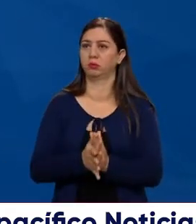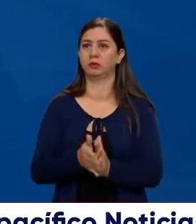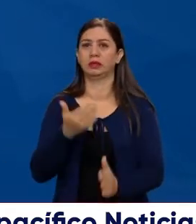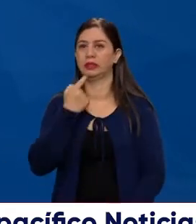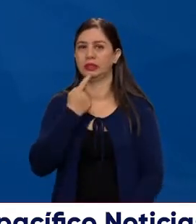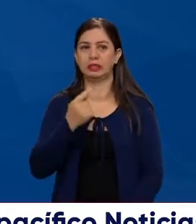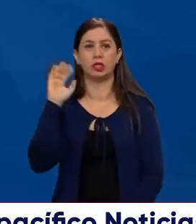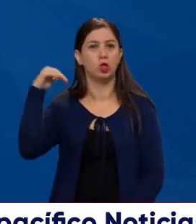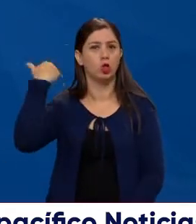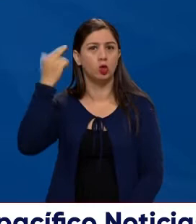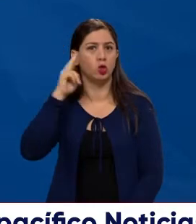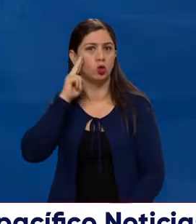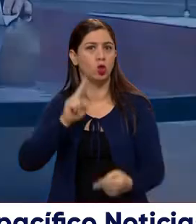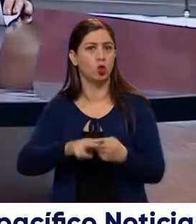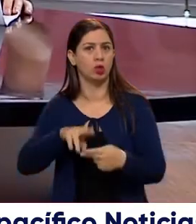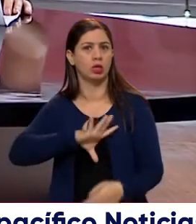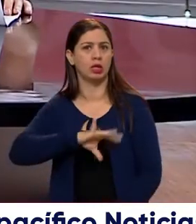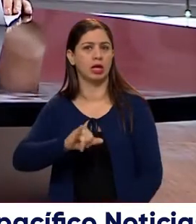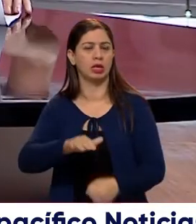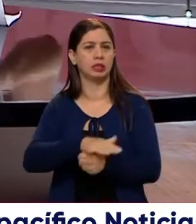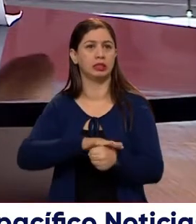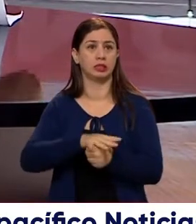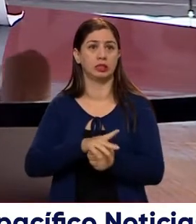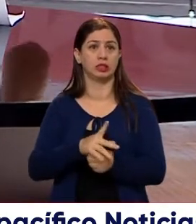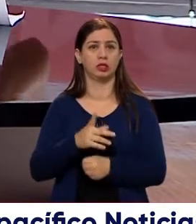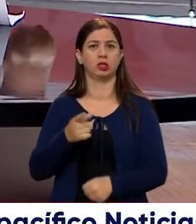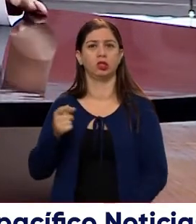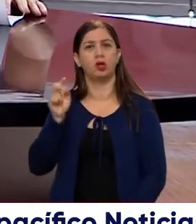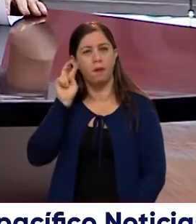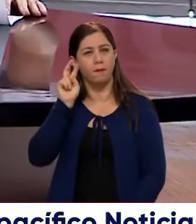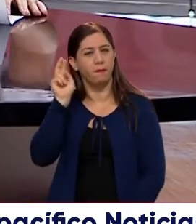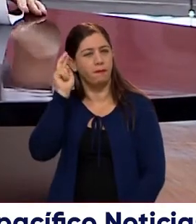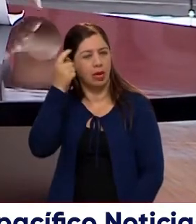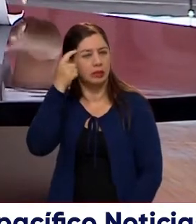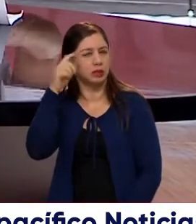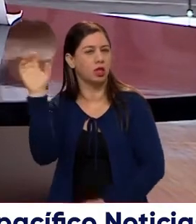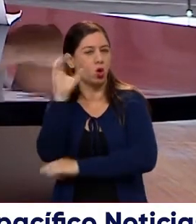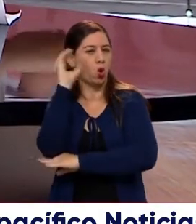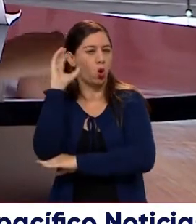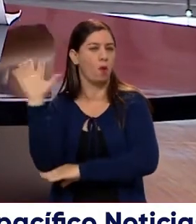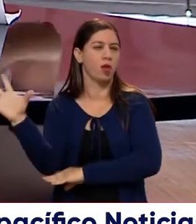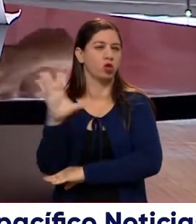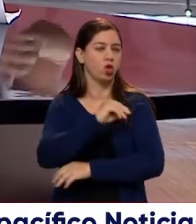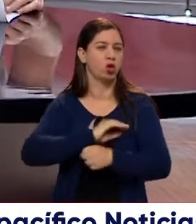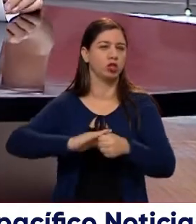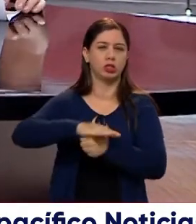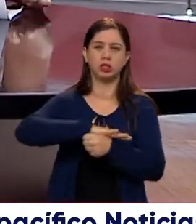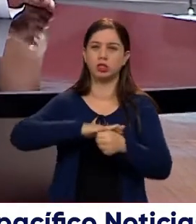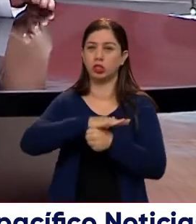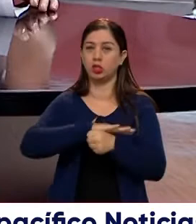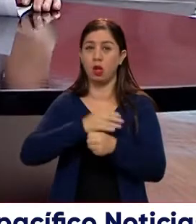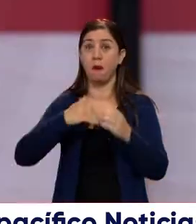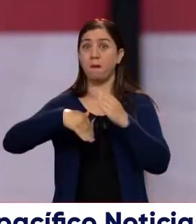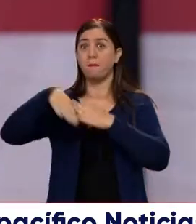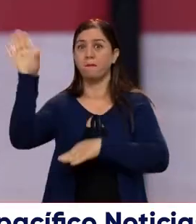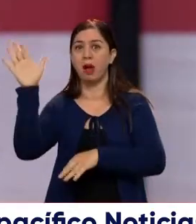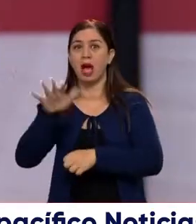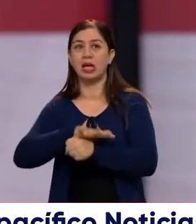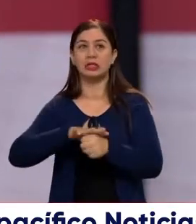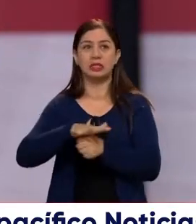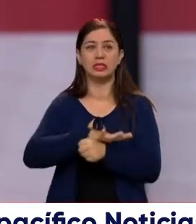conozco la situación de orden público en Cali, pues en el estallido social creo que todos los colombianos nos dimos cuenta cuáles fueron las ciudades donde más se